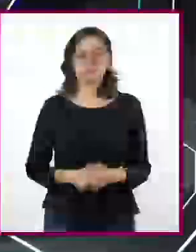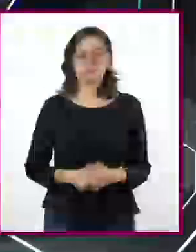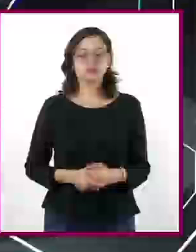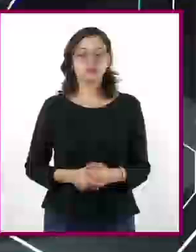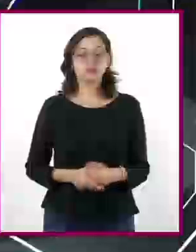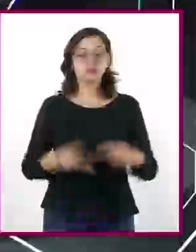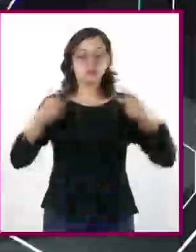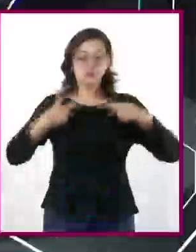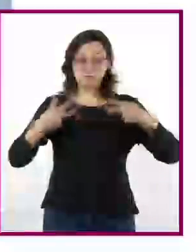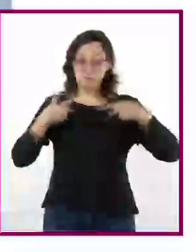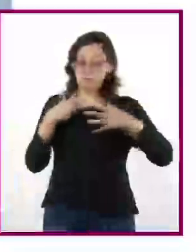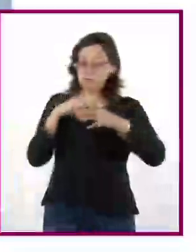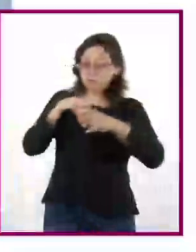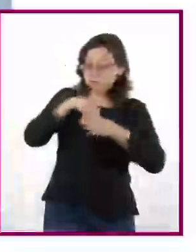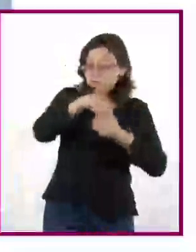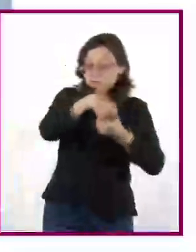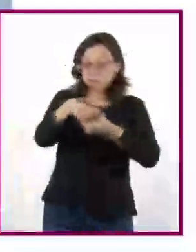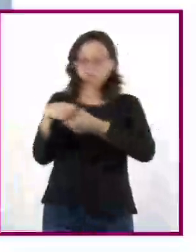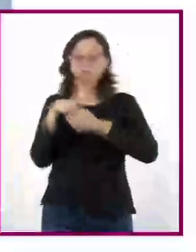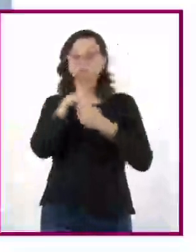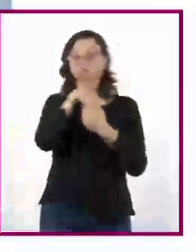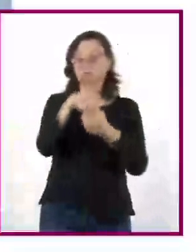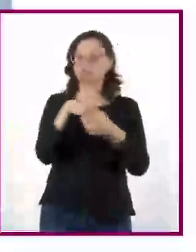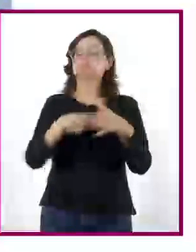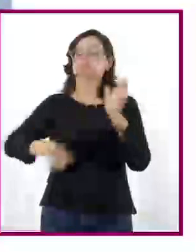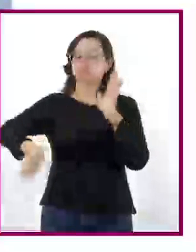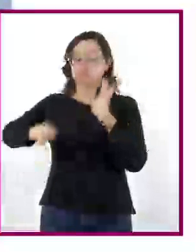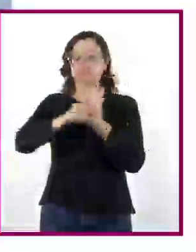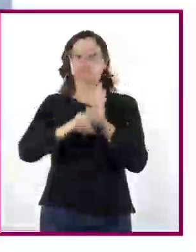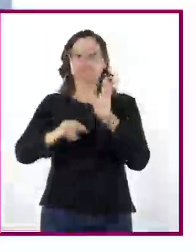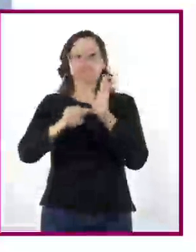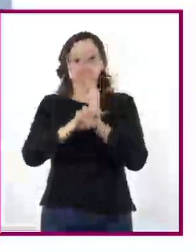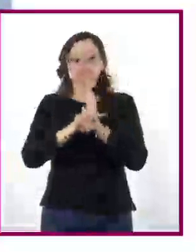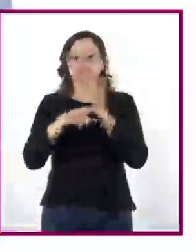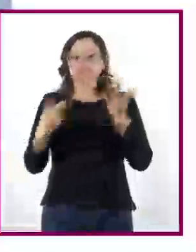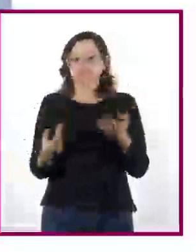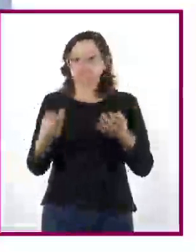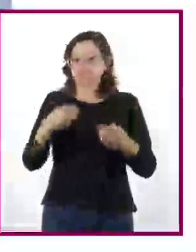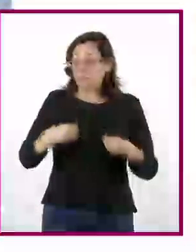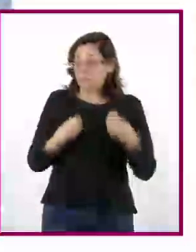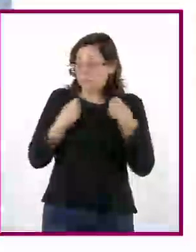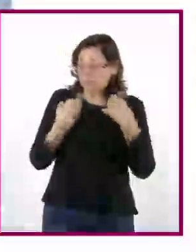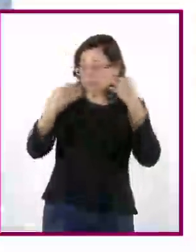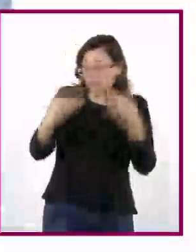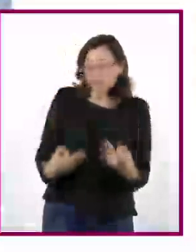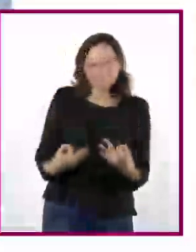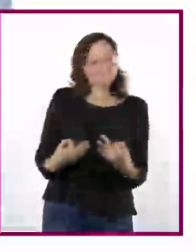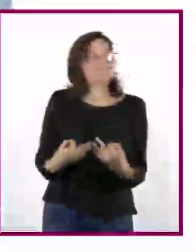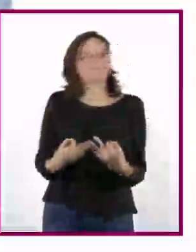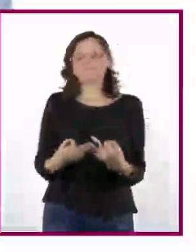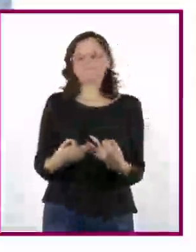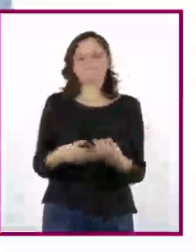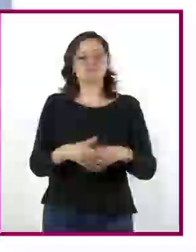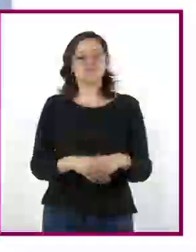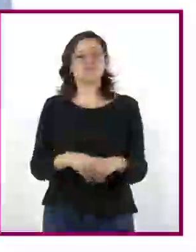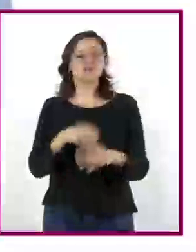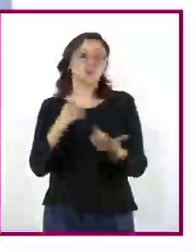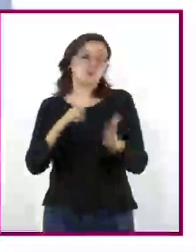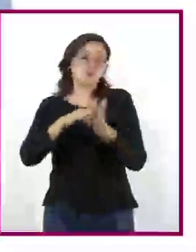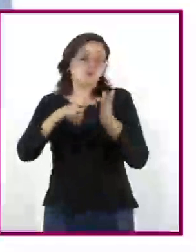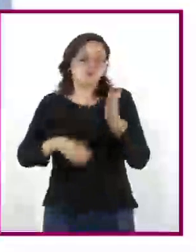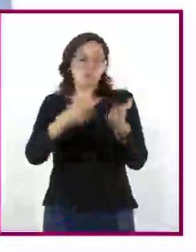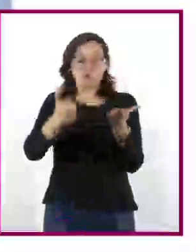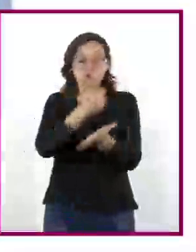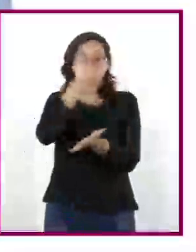La sobrepoblación en el mundo tiene consecuencias negativas que influyen en la calidad de vida de las personas. Como en la Ciudad de